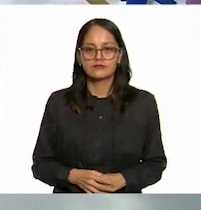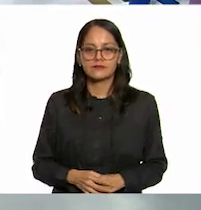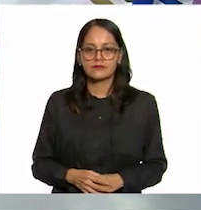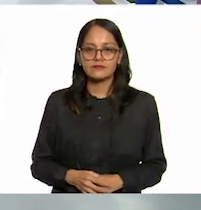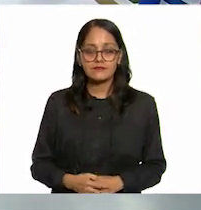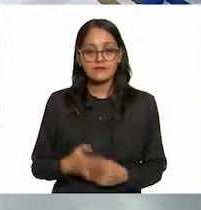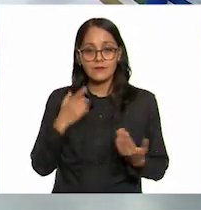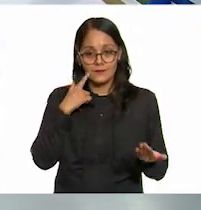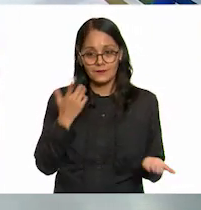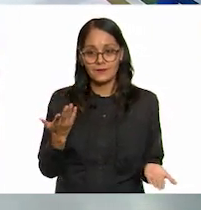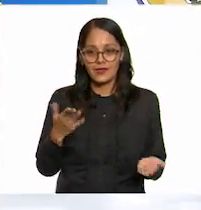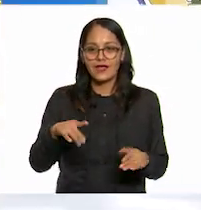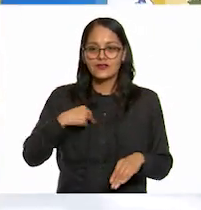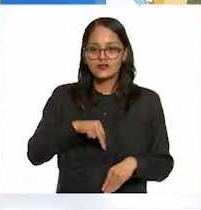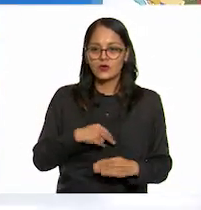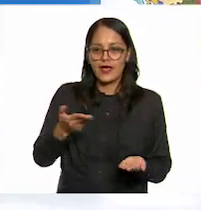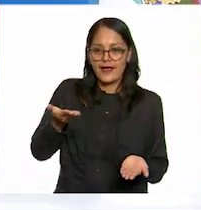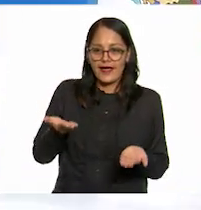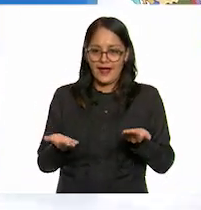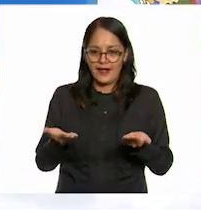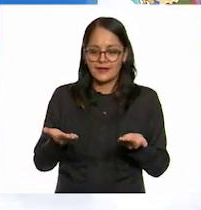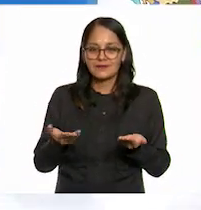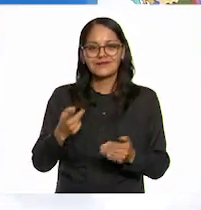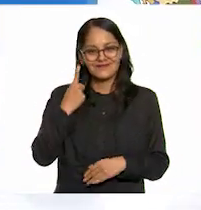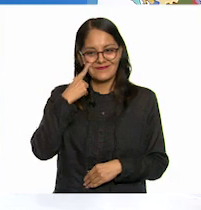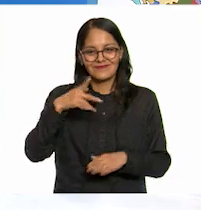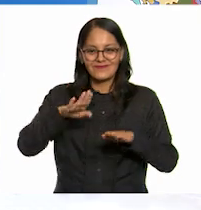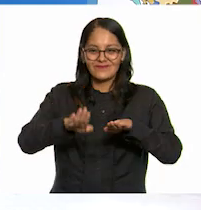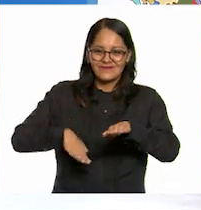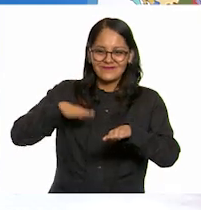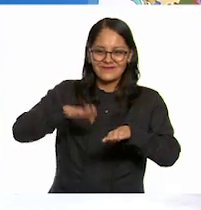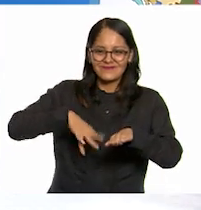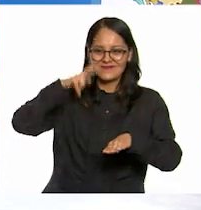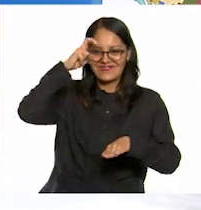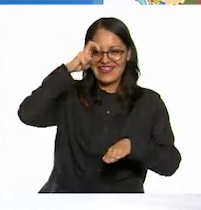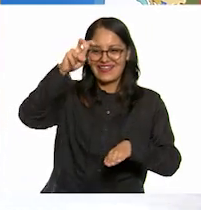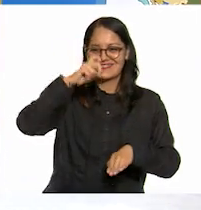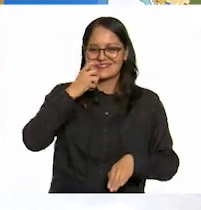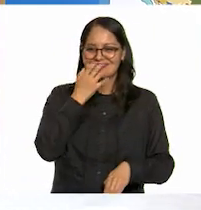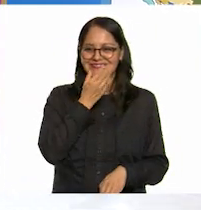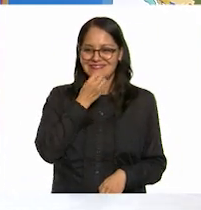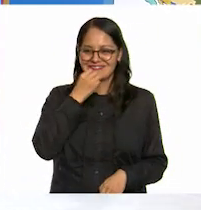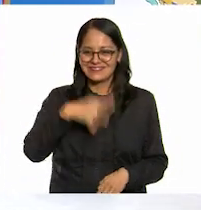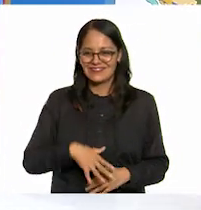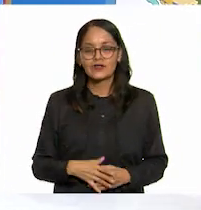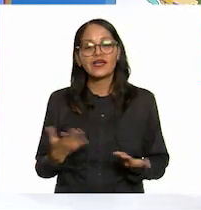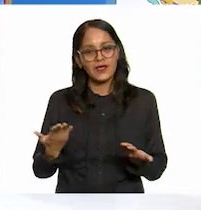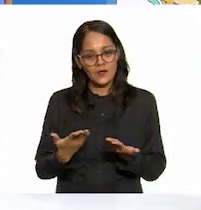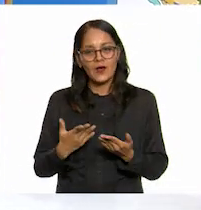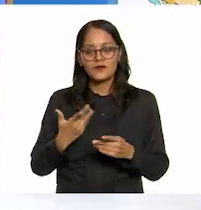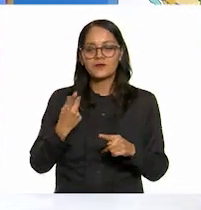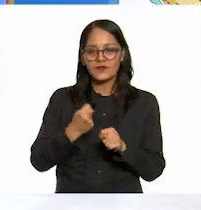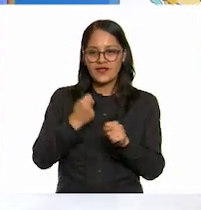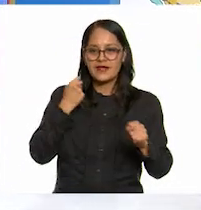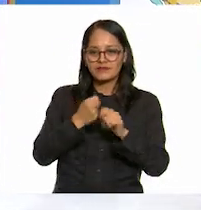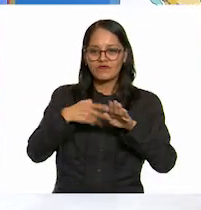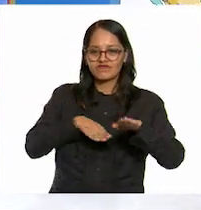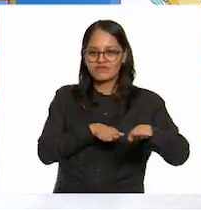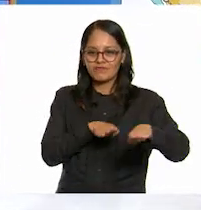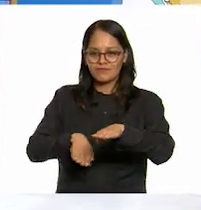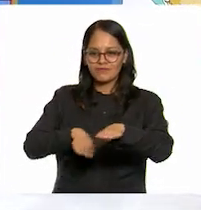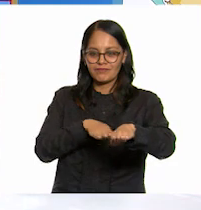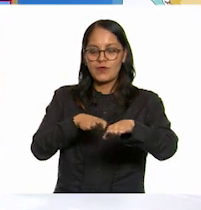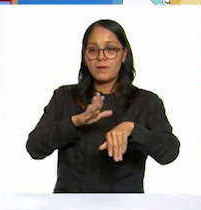y equilibrarnos para disfrutar del viaje que estás haciendo sí disfrutar transportándome más rápido que caminando